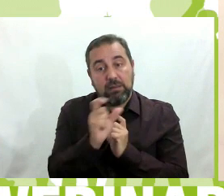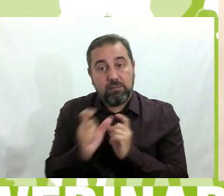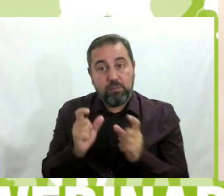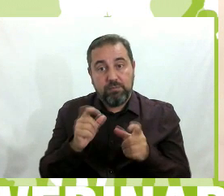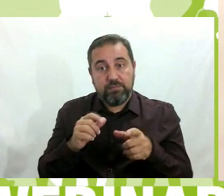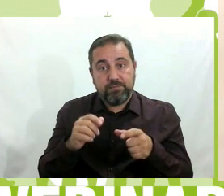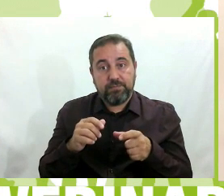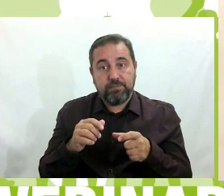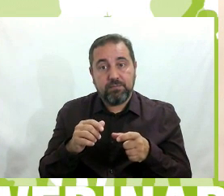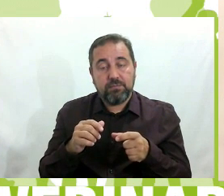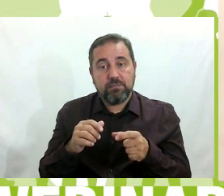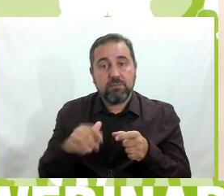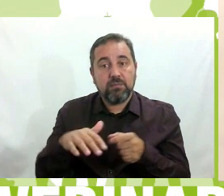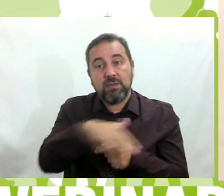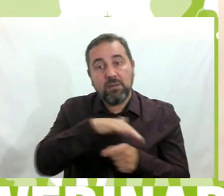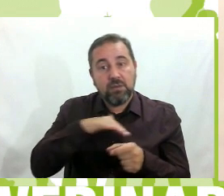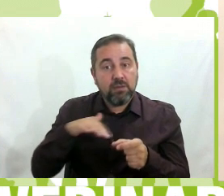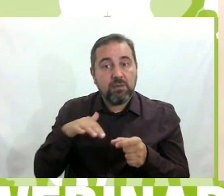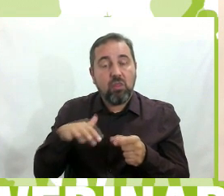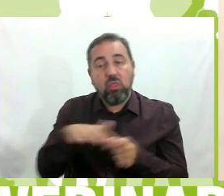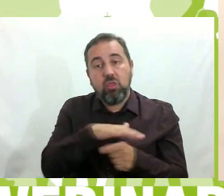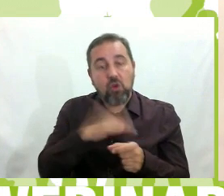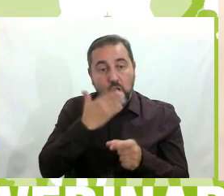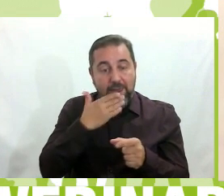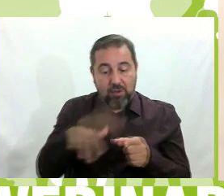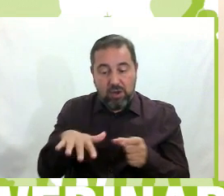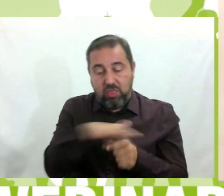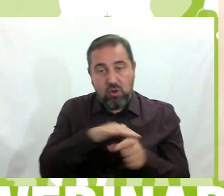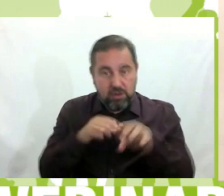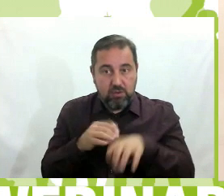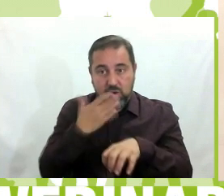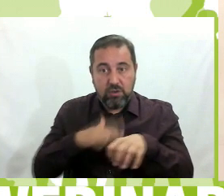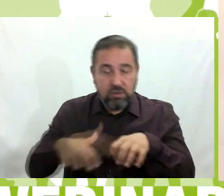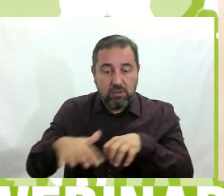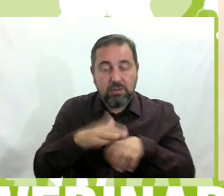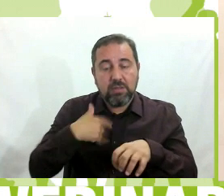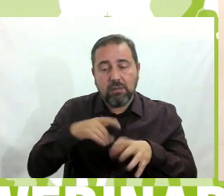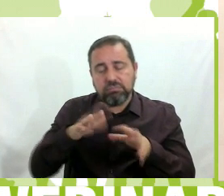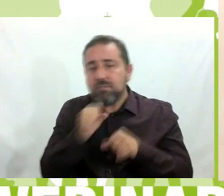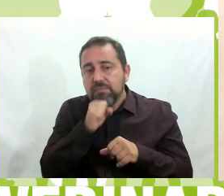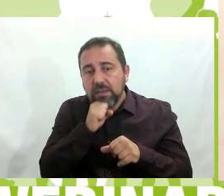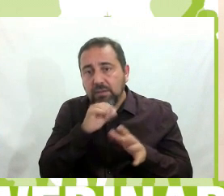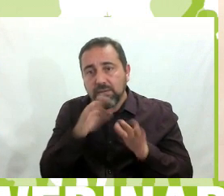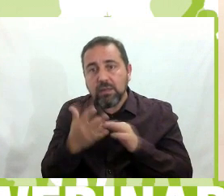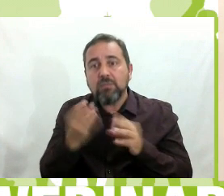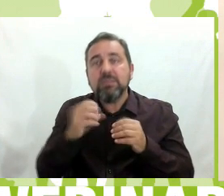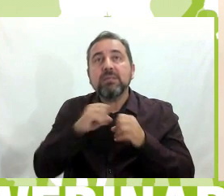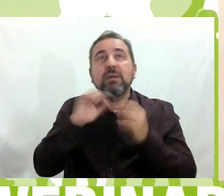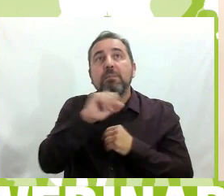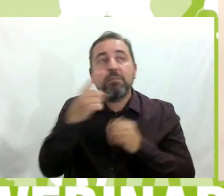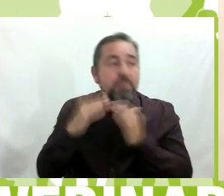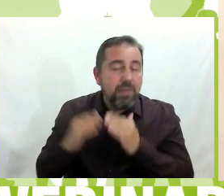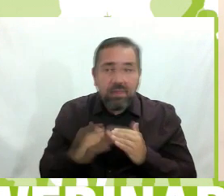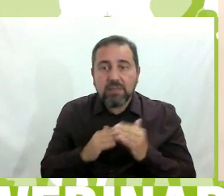que rodeaba, toda la zona que rodeaba el colegio, bueno, la población envejeció, la mayor parte de las viviendas